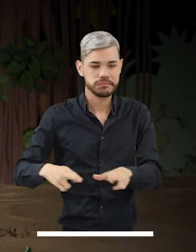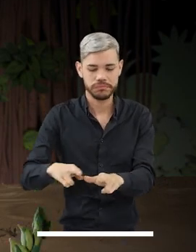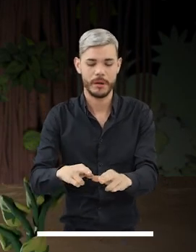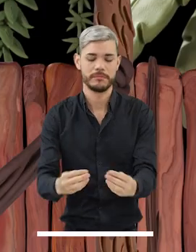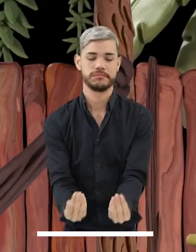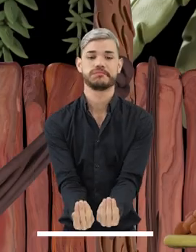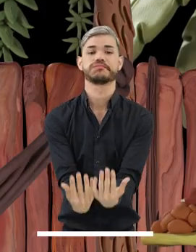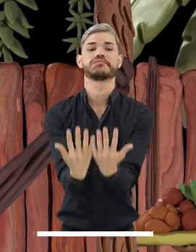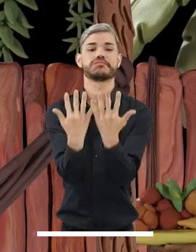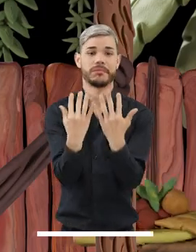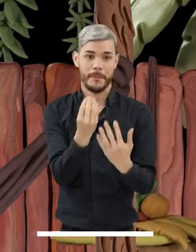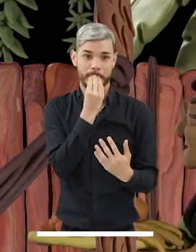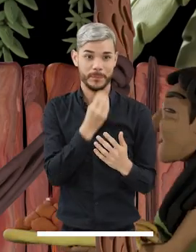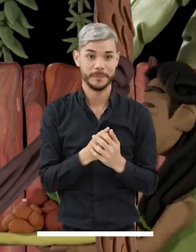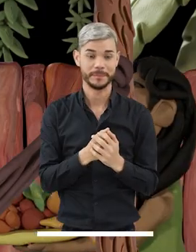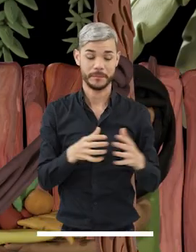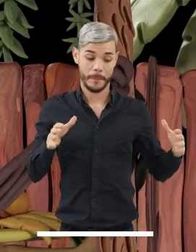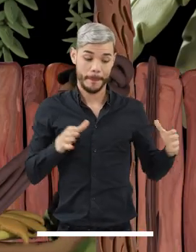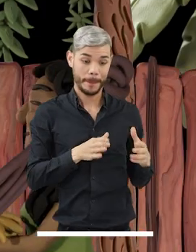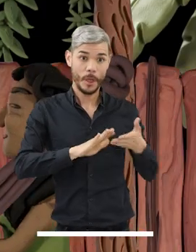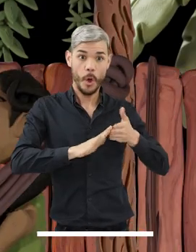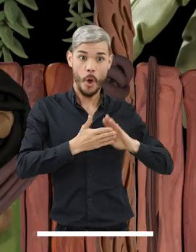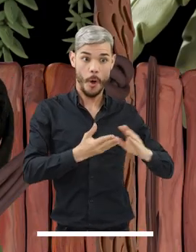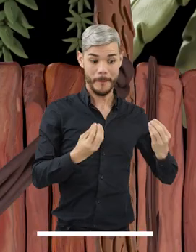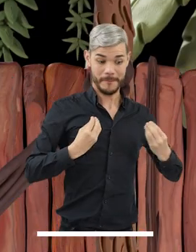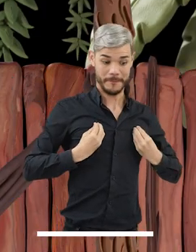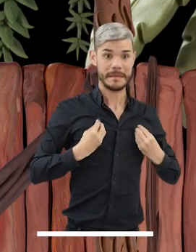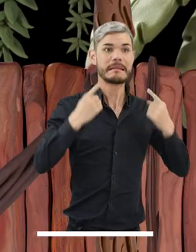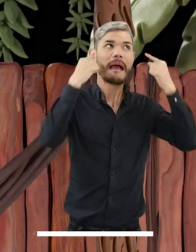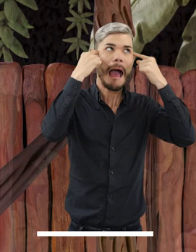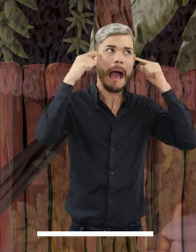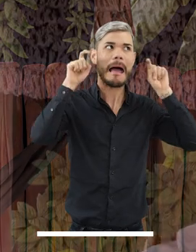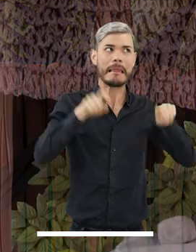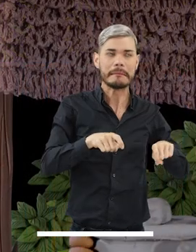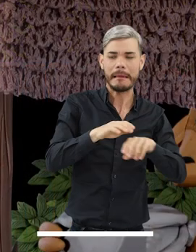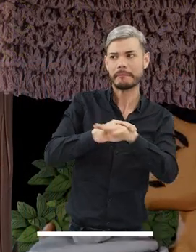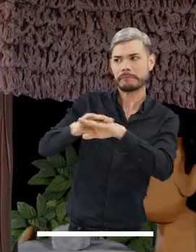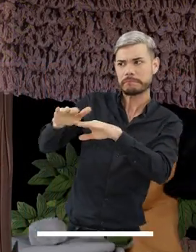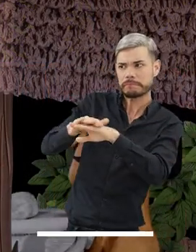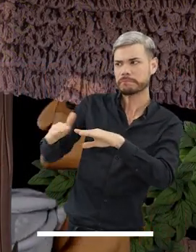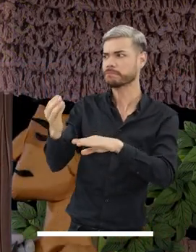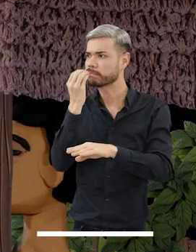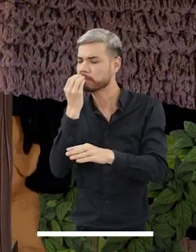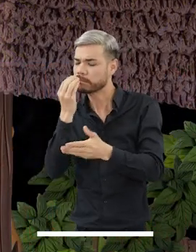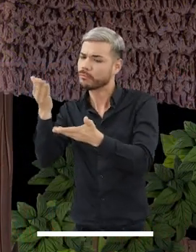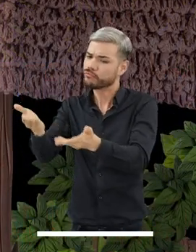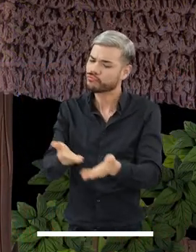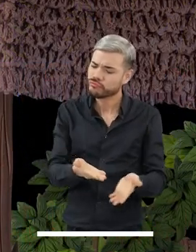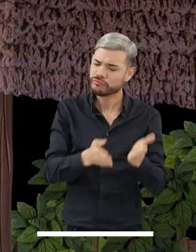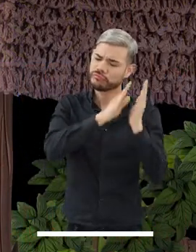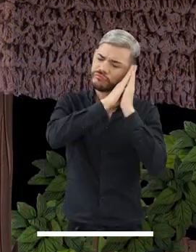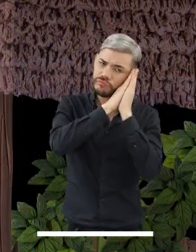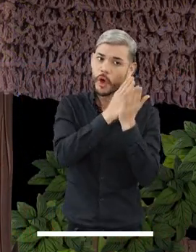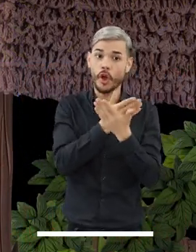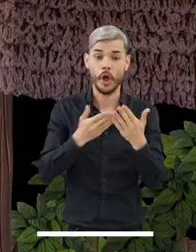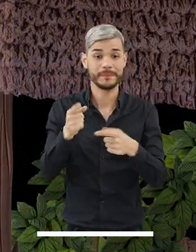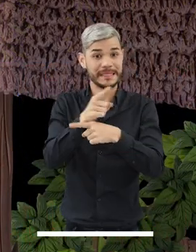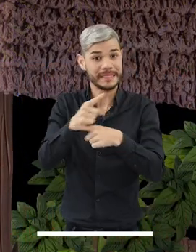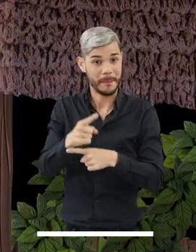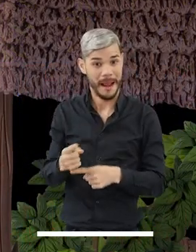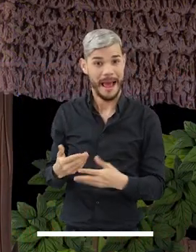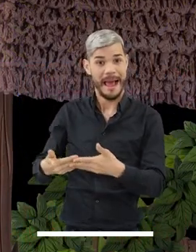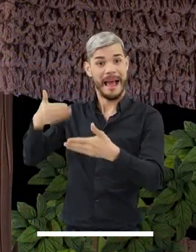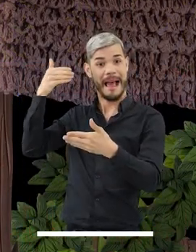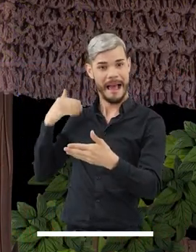cultivada. Como la comunidad anfitriona debe brindar comida y hospedaje a los visitantes, con semanas de antelación los hombres